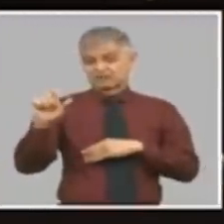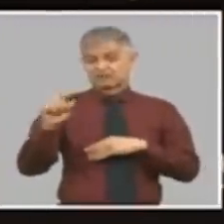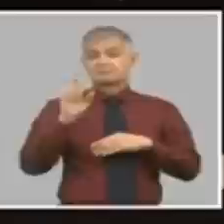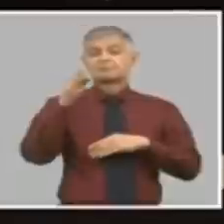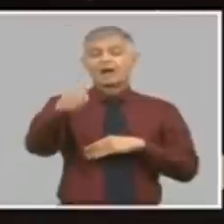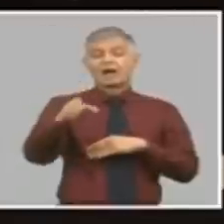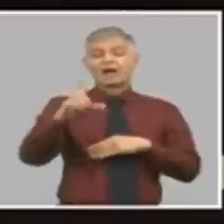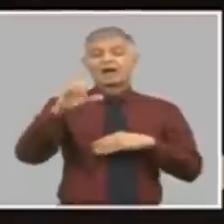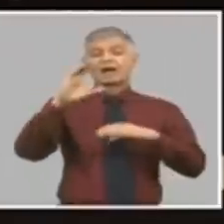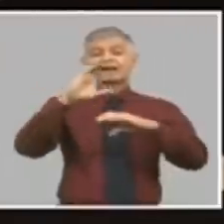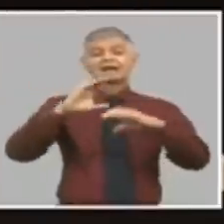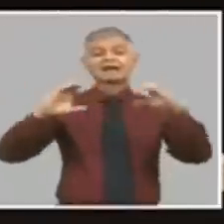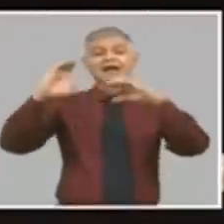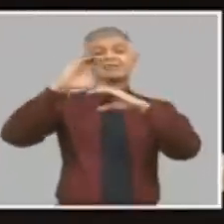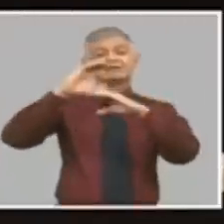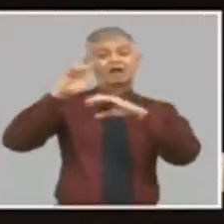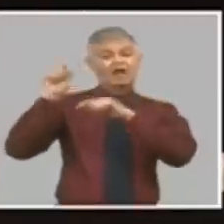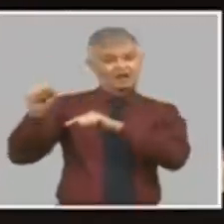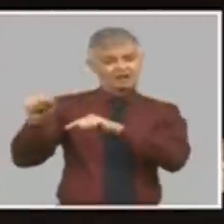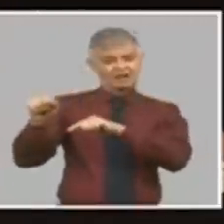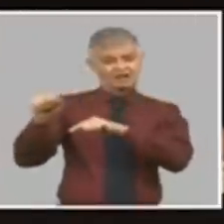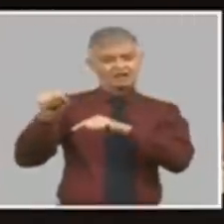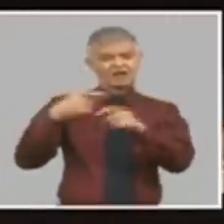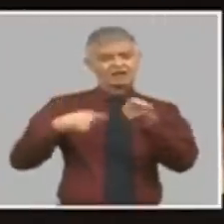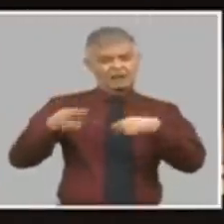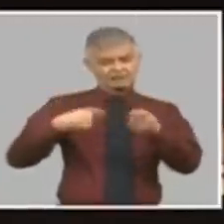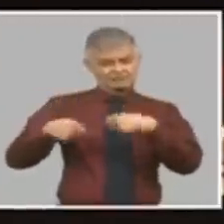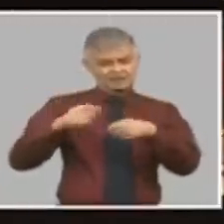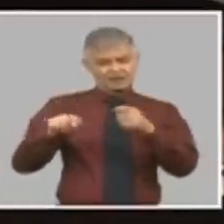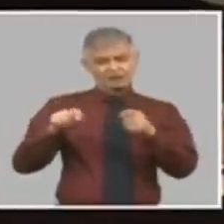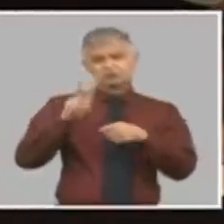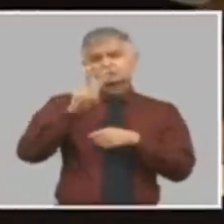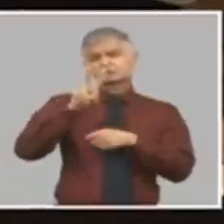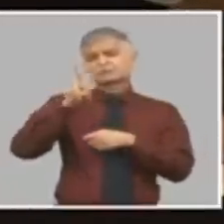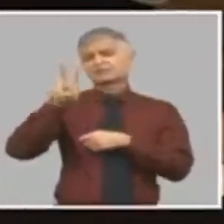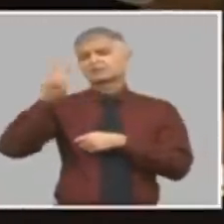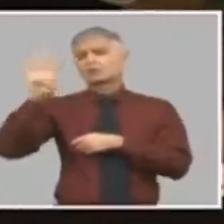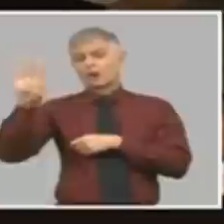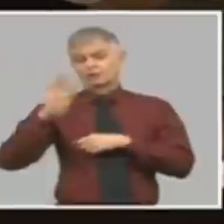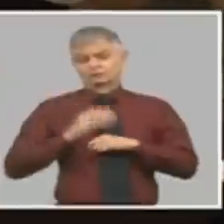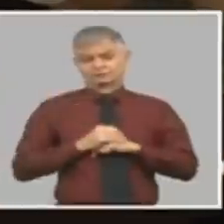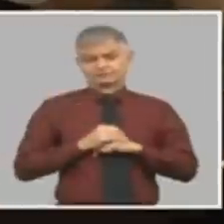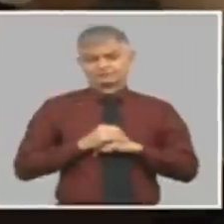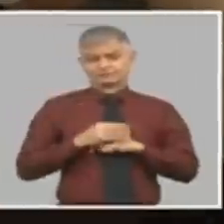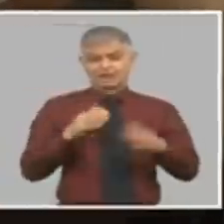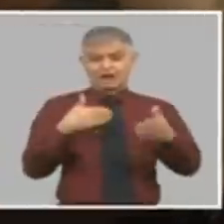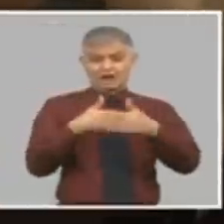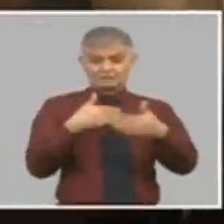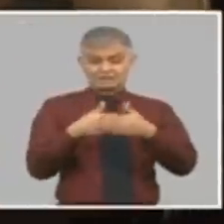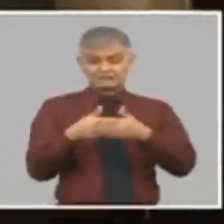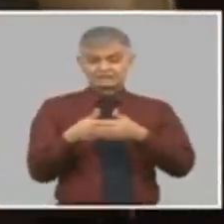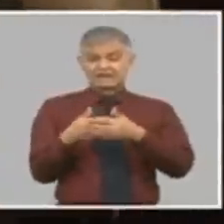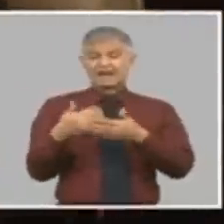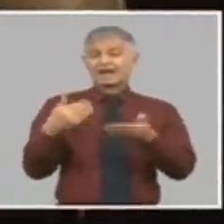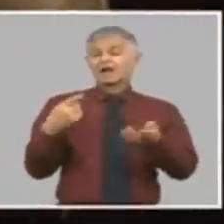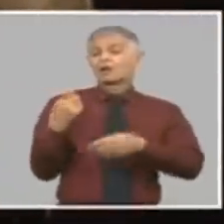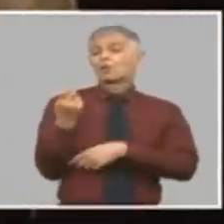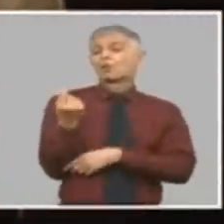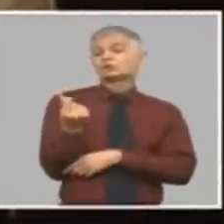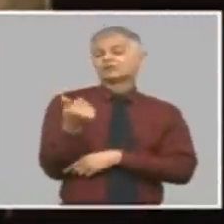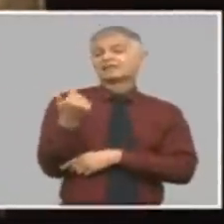pesos. Y a la empresa le costó 10. Porque el tipo de cambio empresarial es uno por uno.